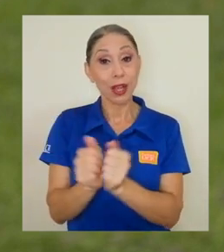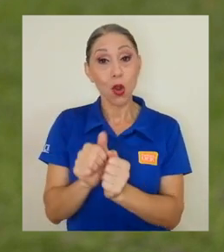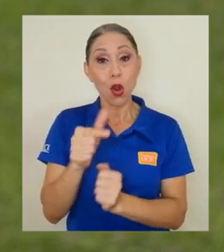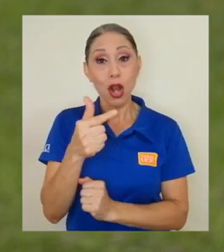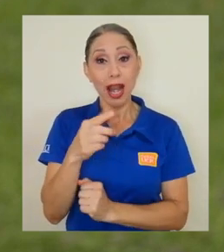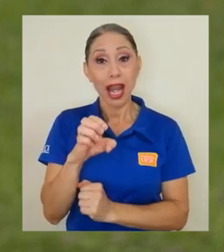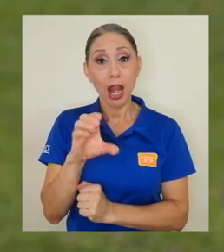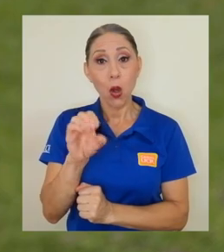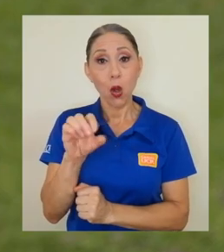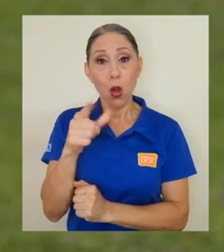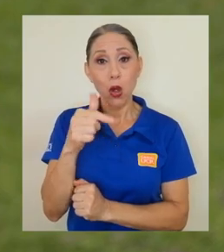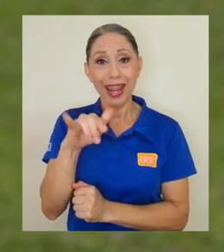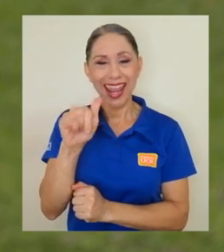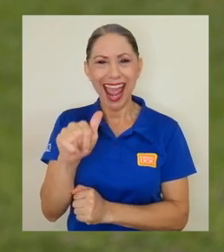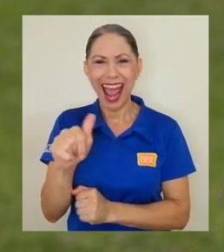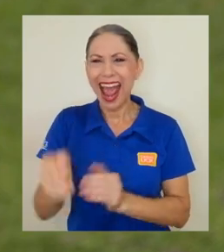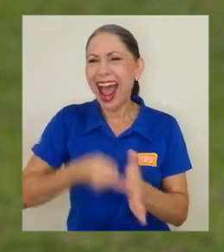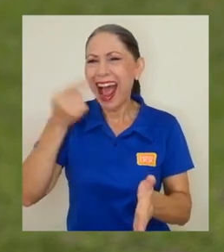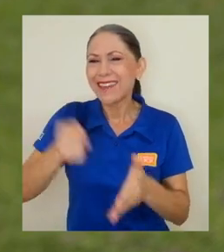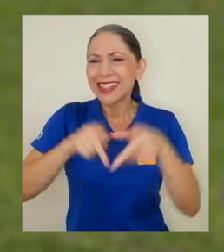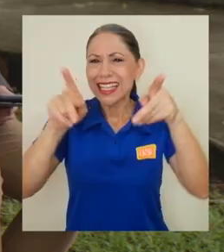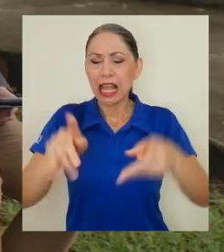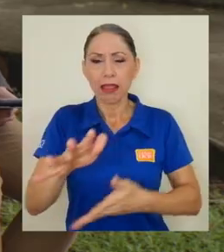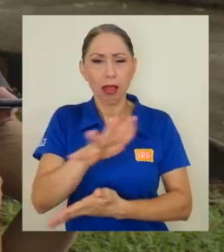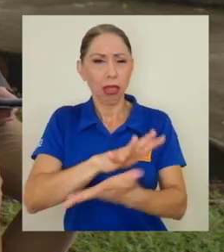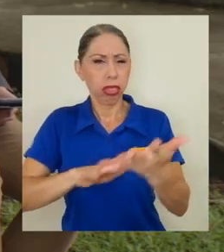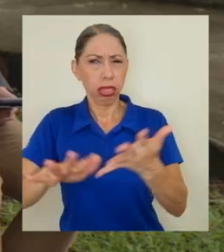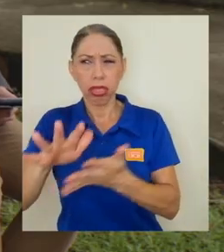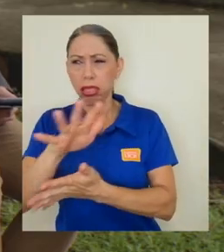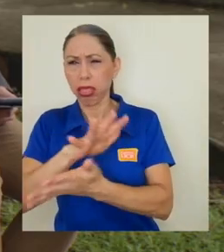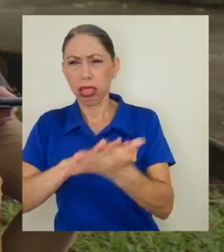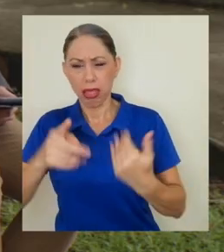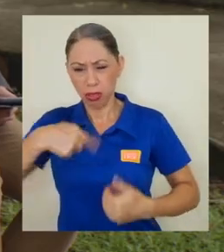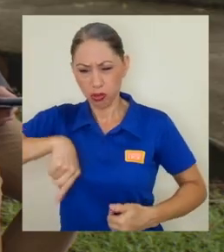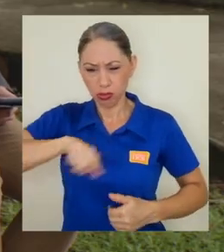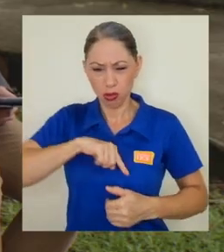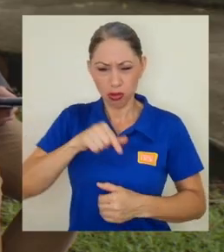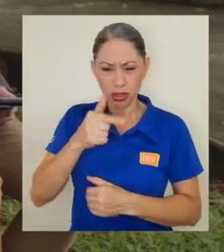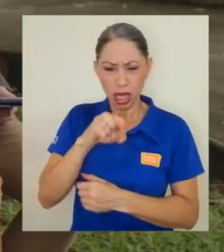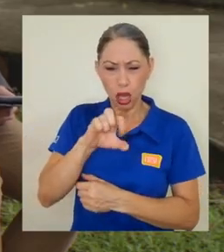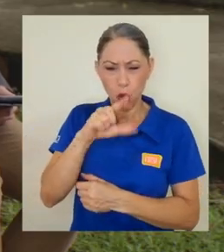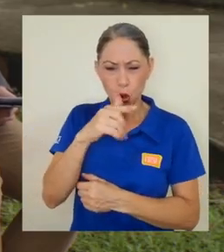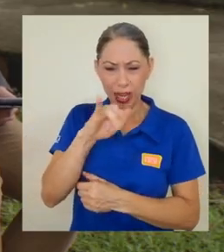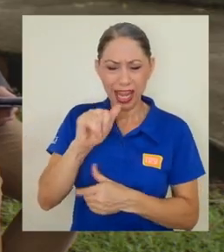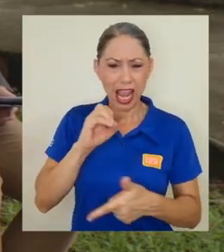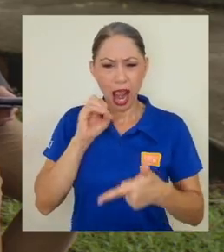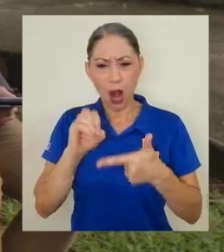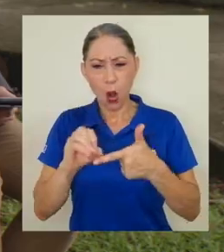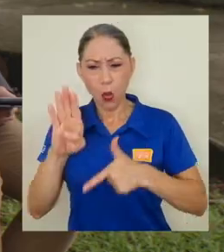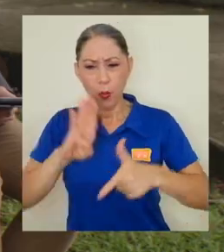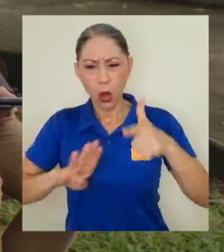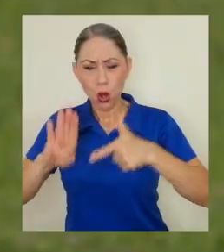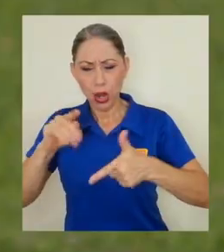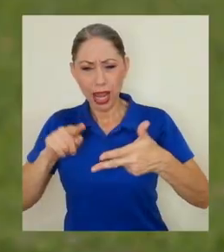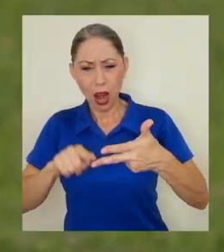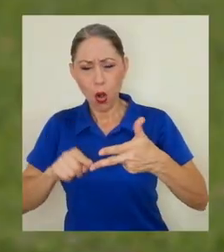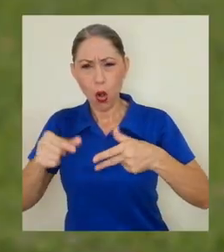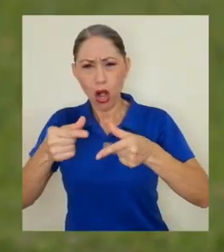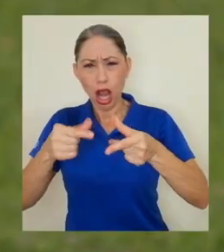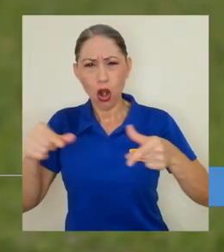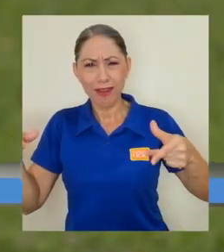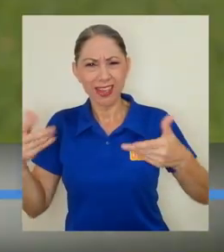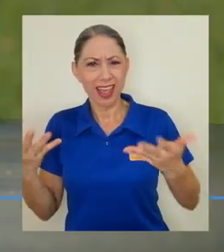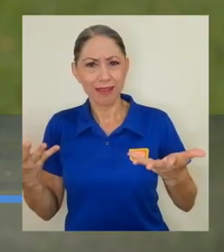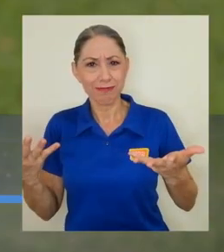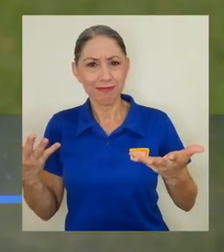a veces la gente confunde un poco, ¿verdad?, si estamos en el campo de la geología o la biología o la geografía. Pero yo creo que es muy importante